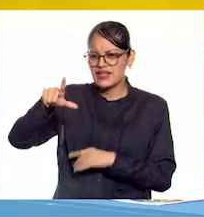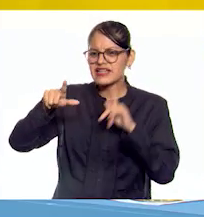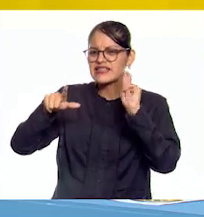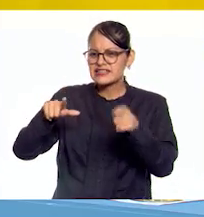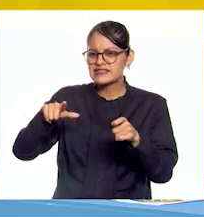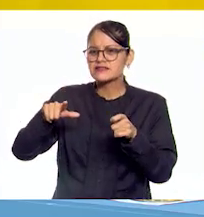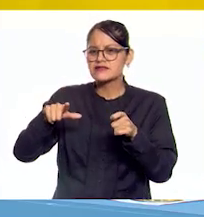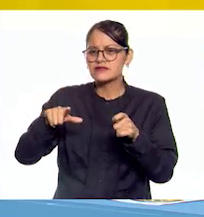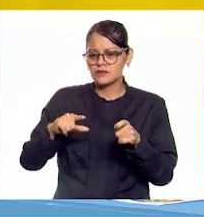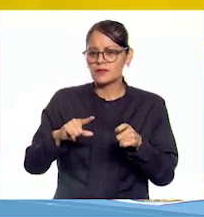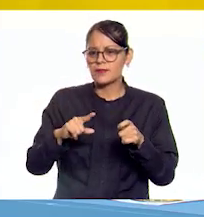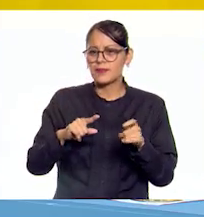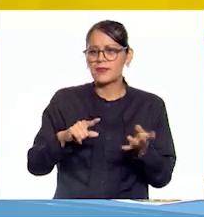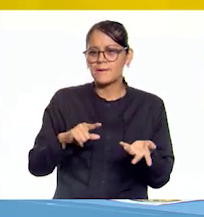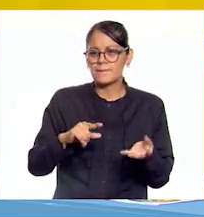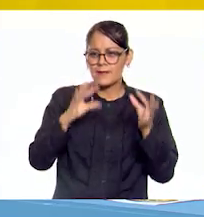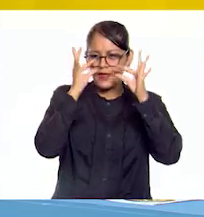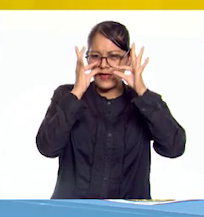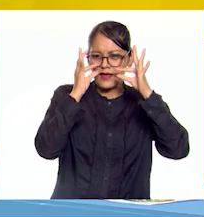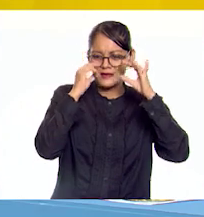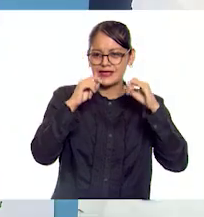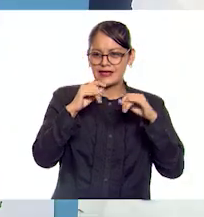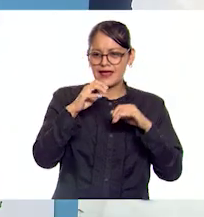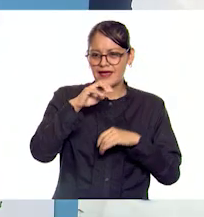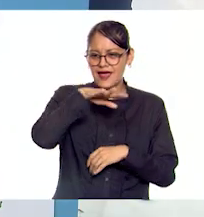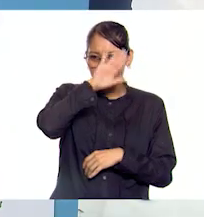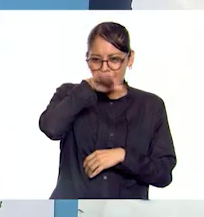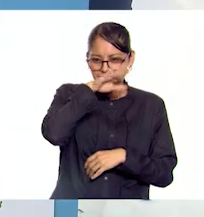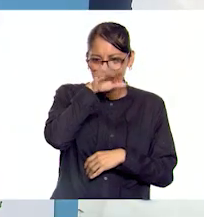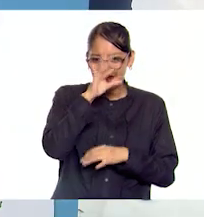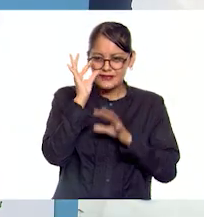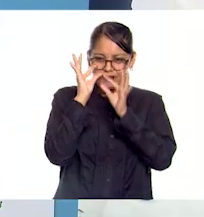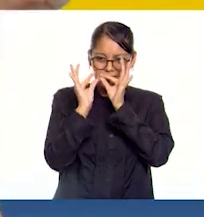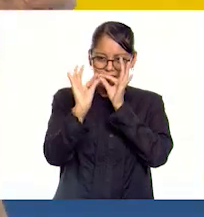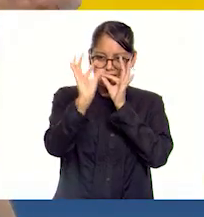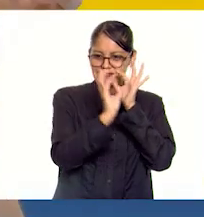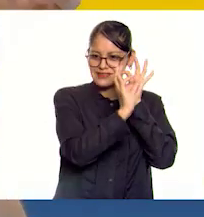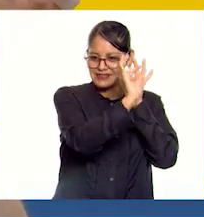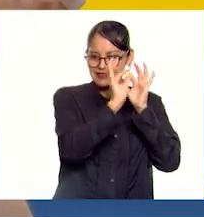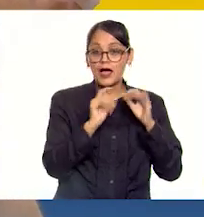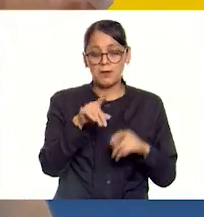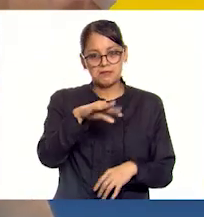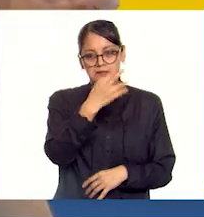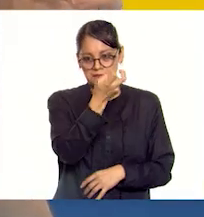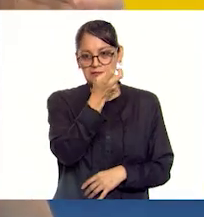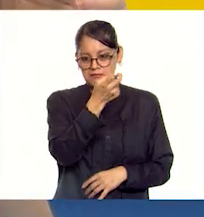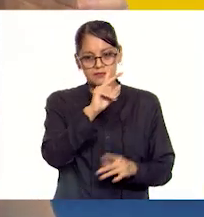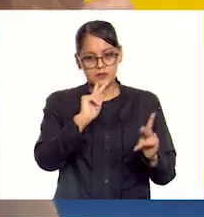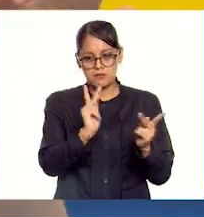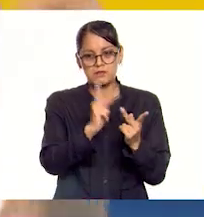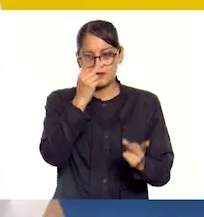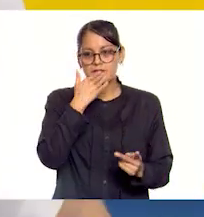colmillos de los elefantes así que supongo que sería esta. Muy bien, encontraste la pareja. Perfecto.